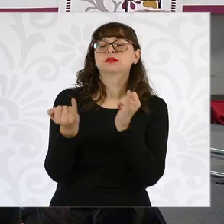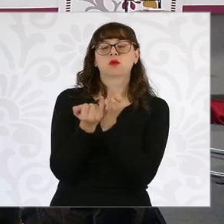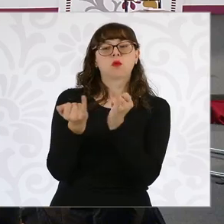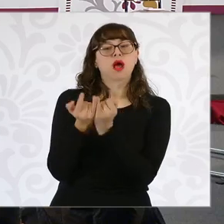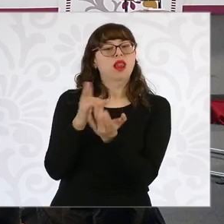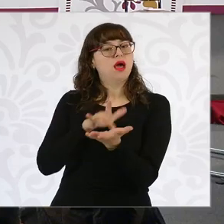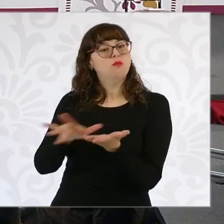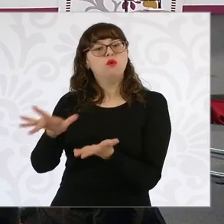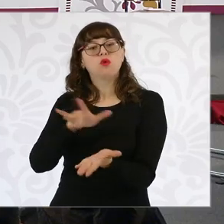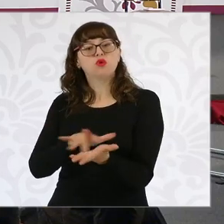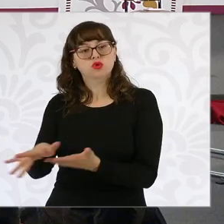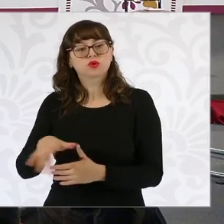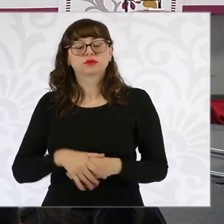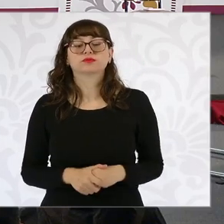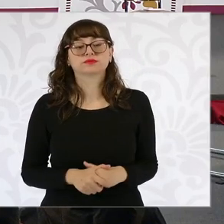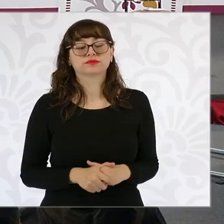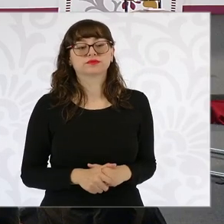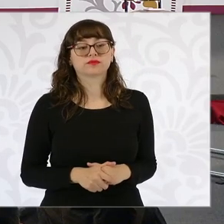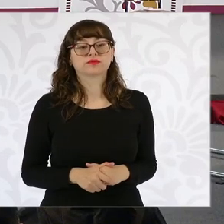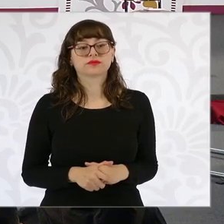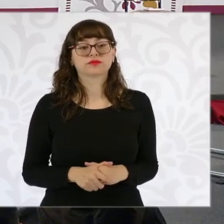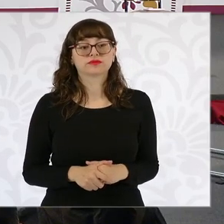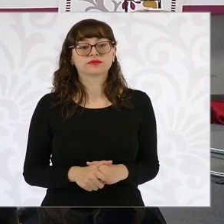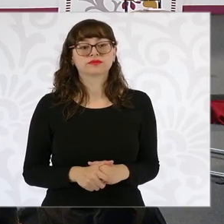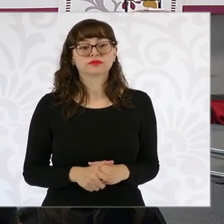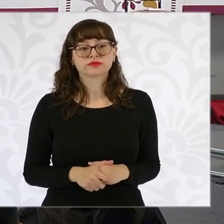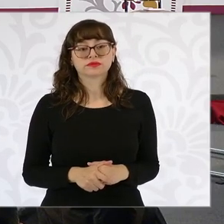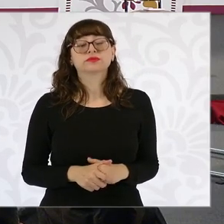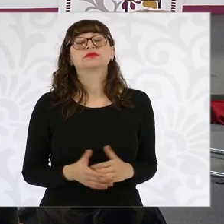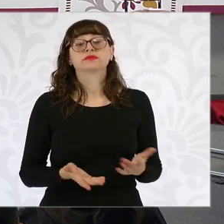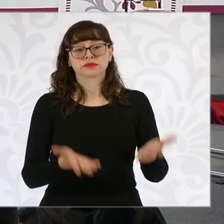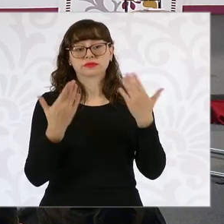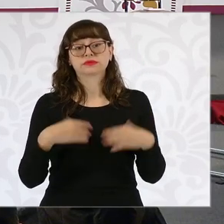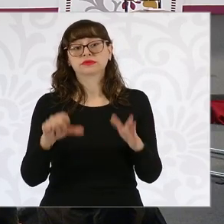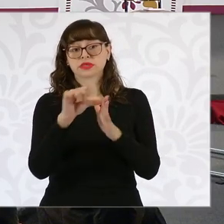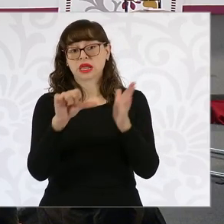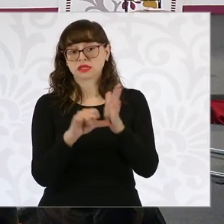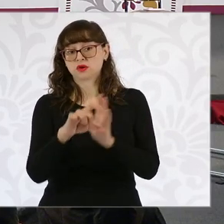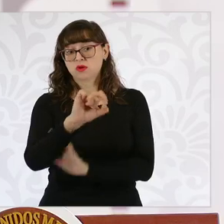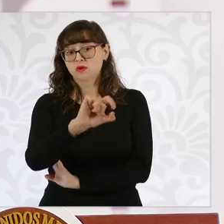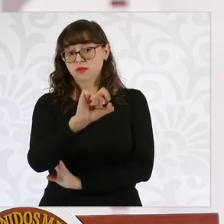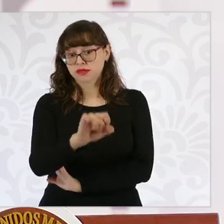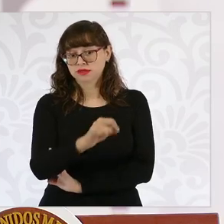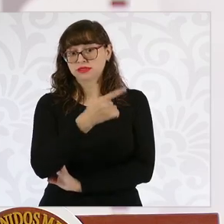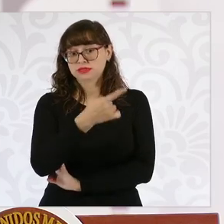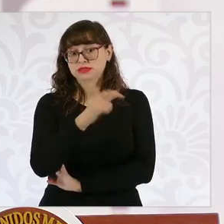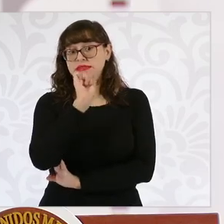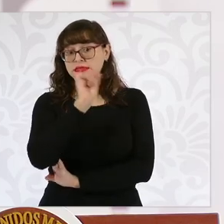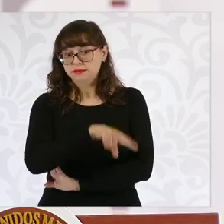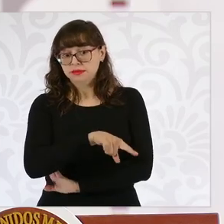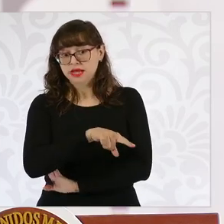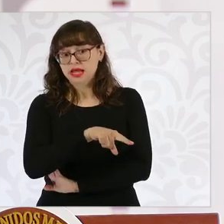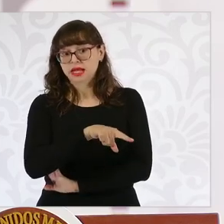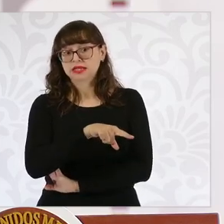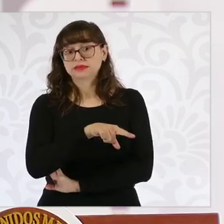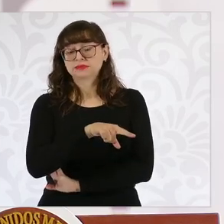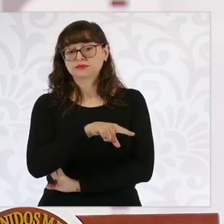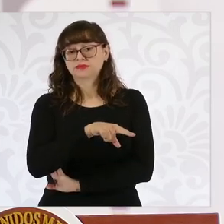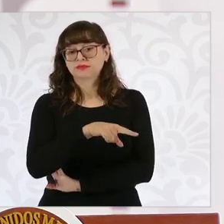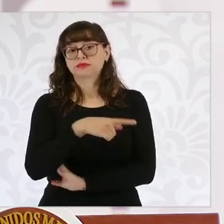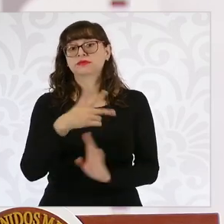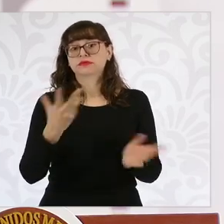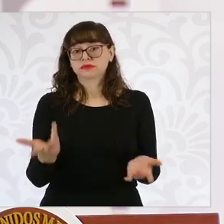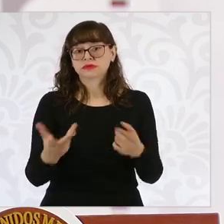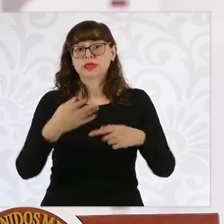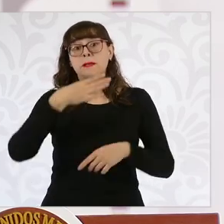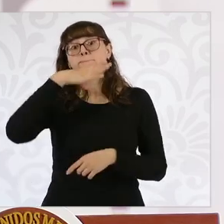Adelante. Y se establece también en el artículo 27 que el Estado mantendrá precios de garantía